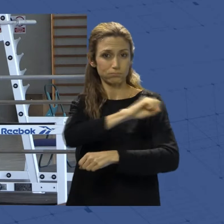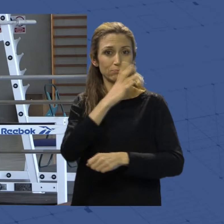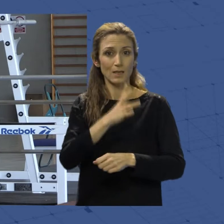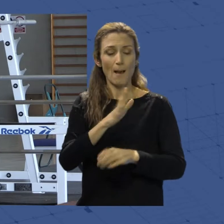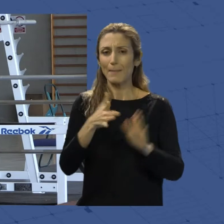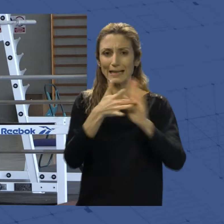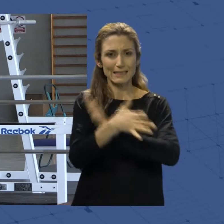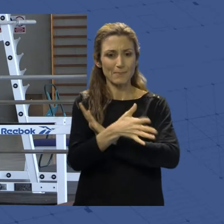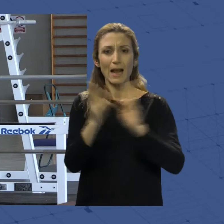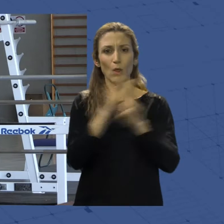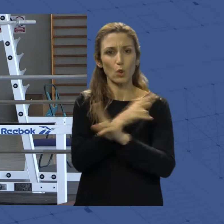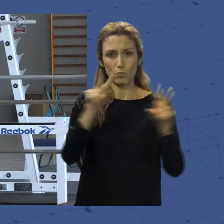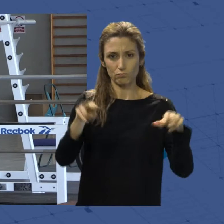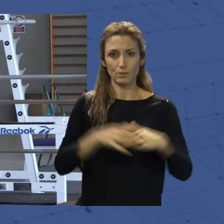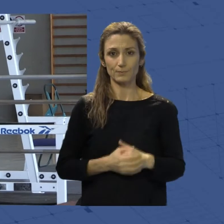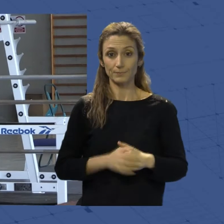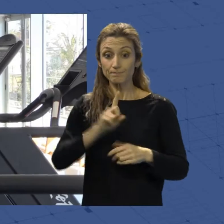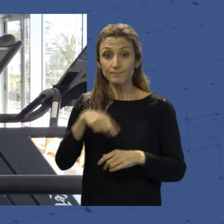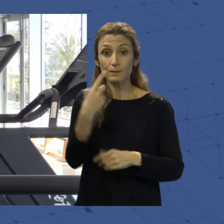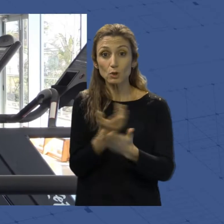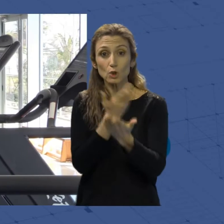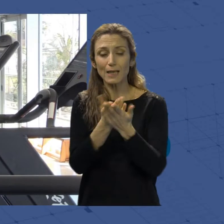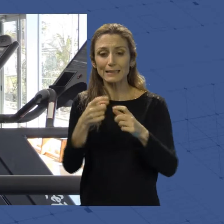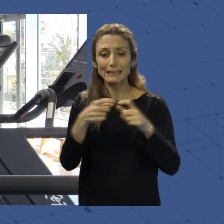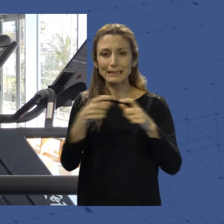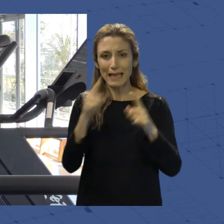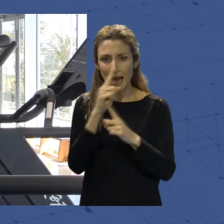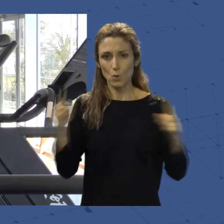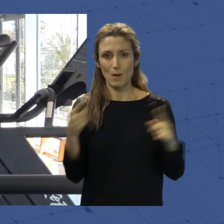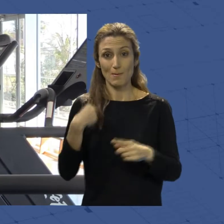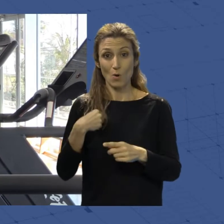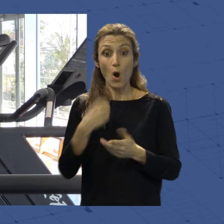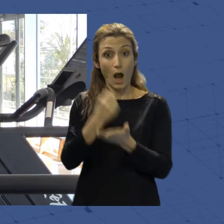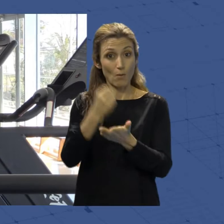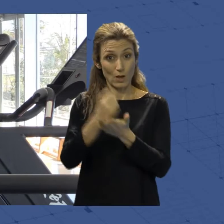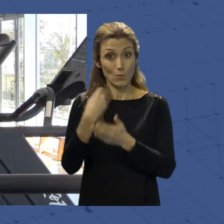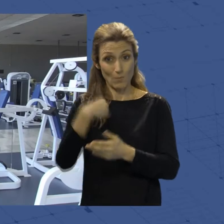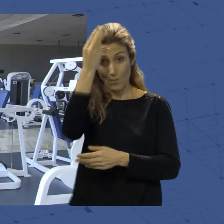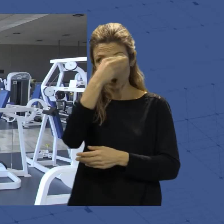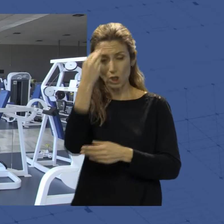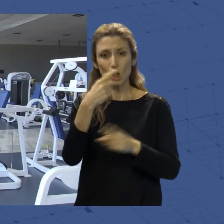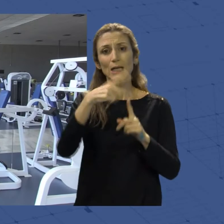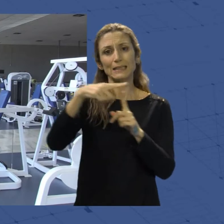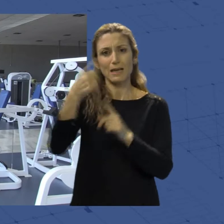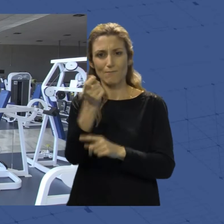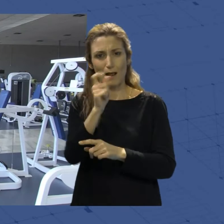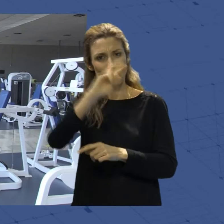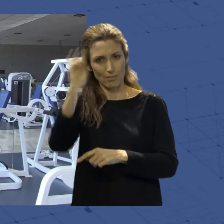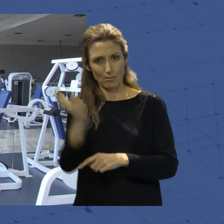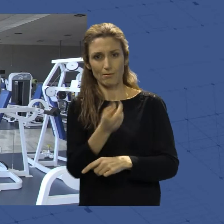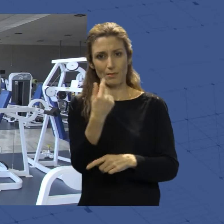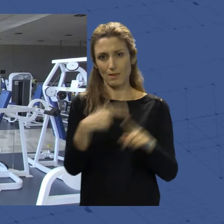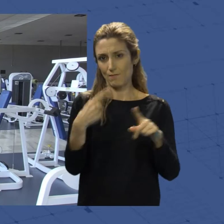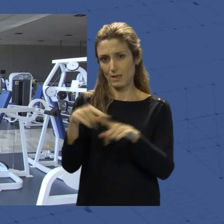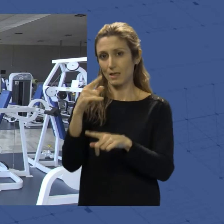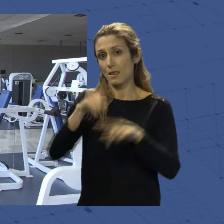siempre, sin caducidad. Después se solicita la tarjeta anual del abonado del patronato con diferentes tarifas. Los precios varían según